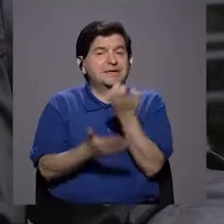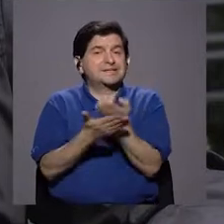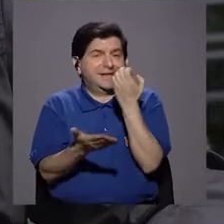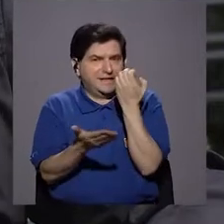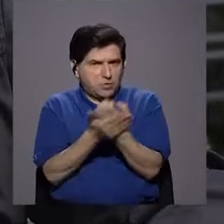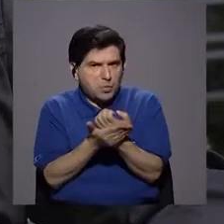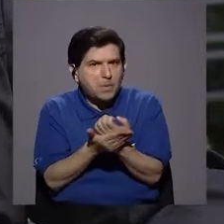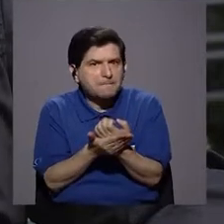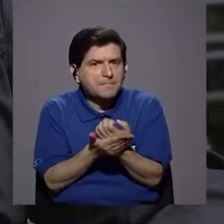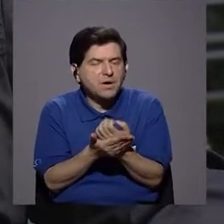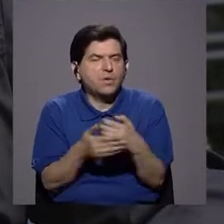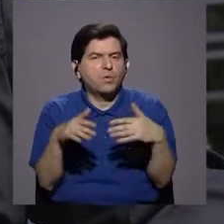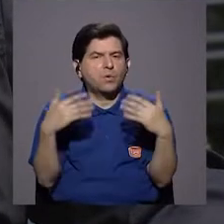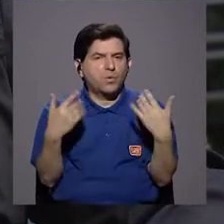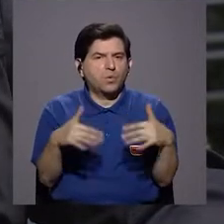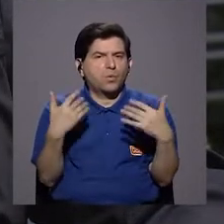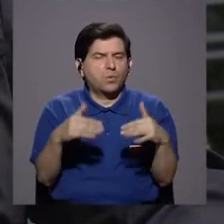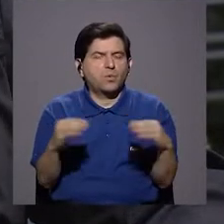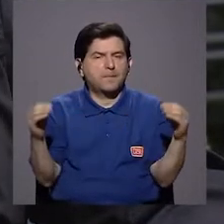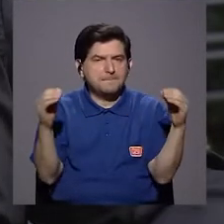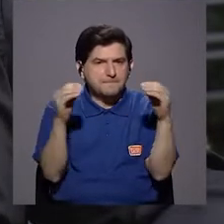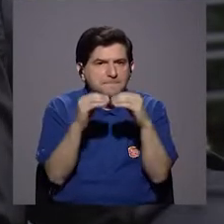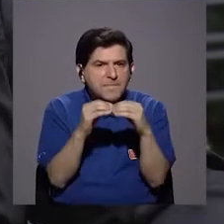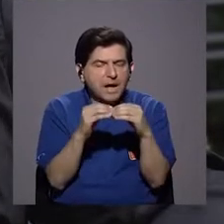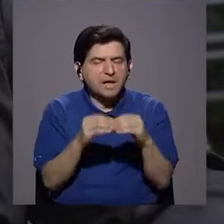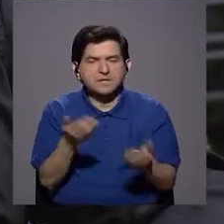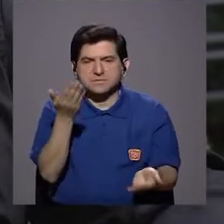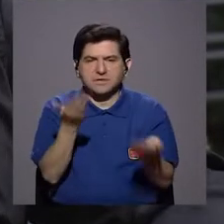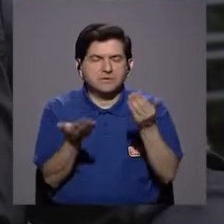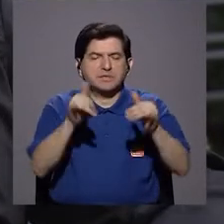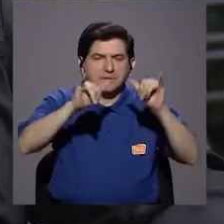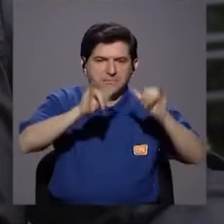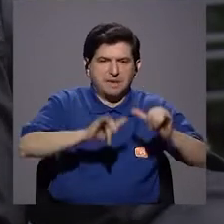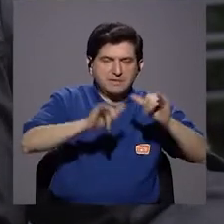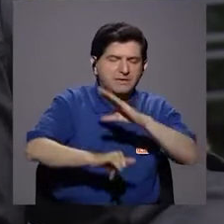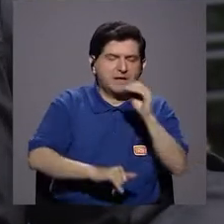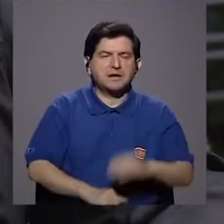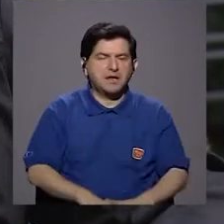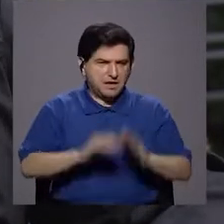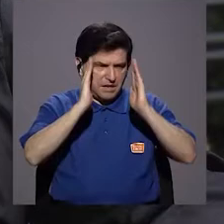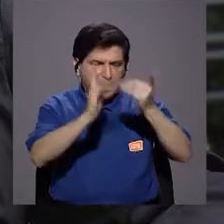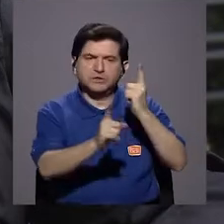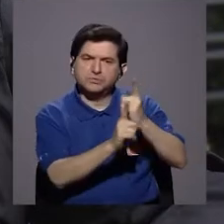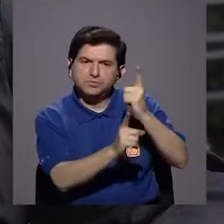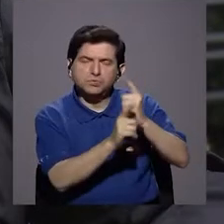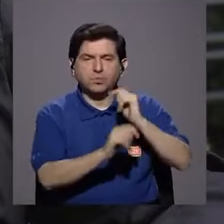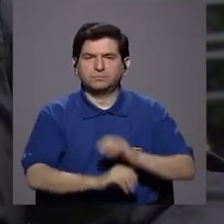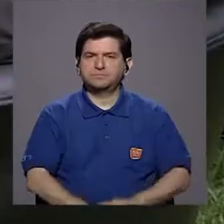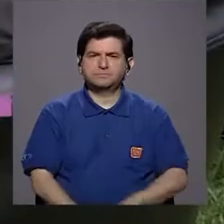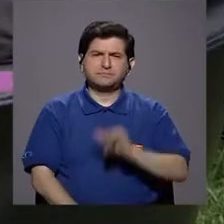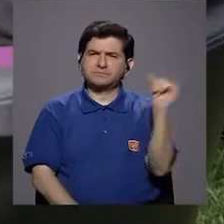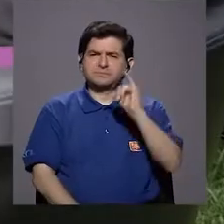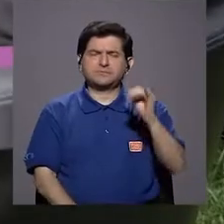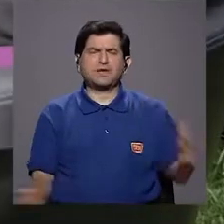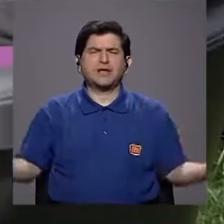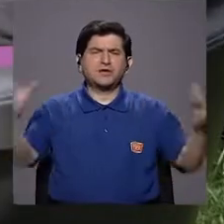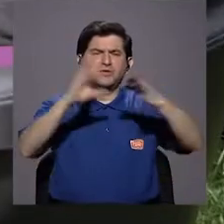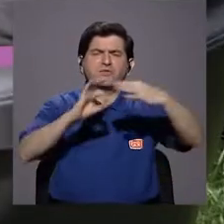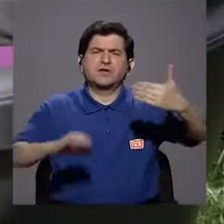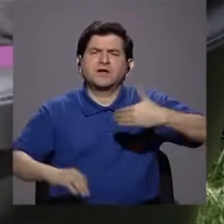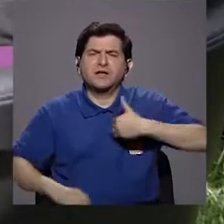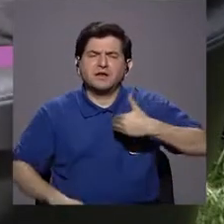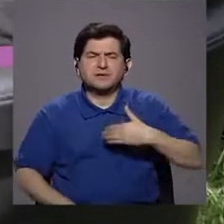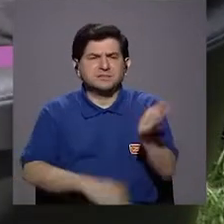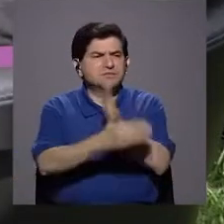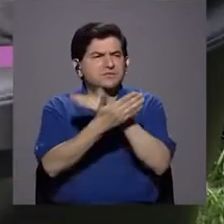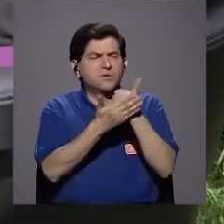económico, es considerablemente más costoso que conservarlos y cuidarlos. Y también, doctor, la relación que hay